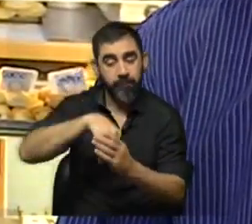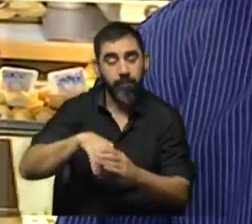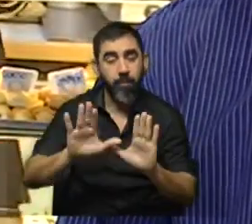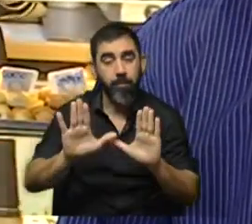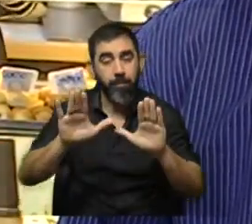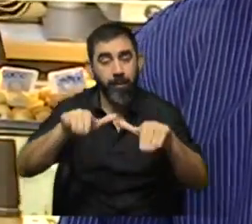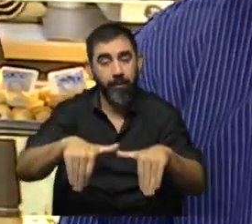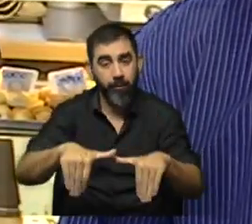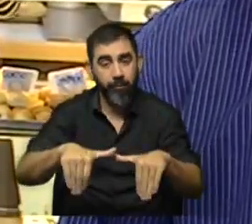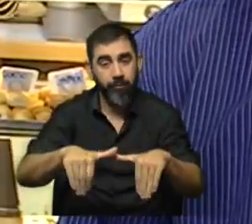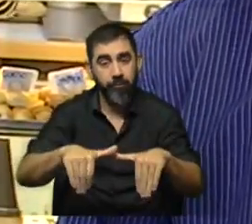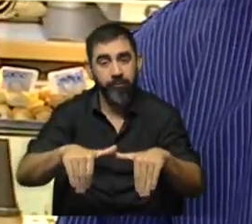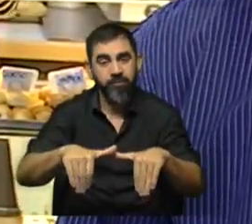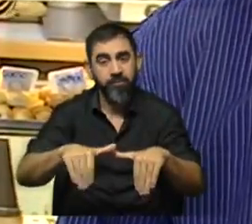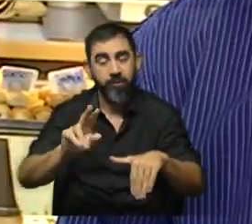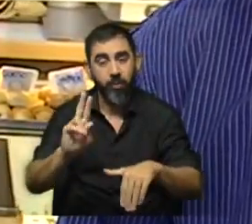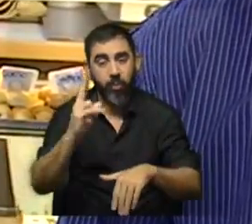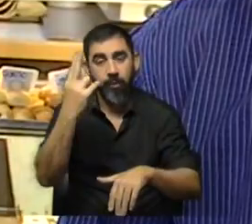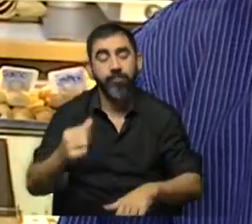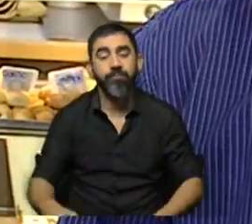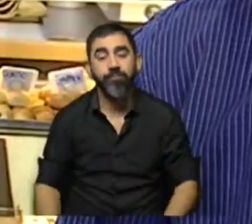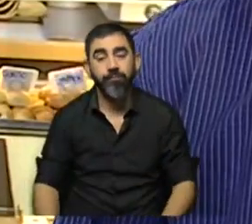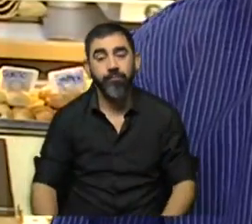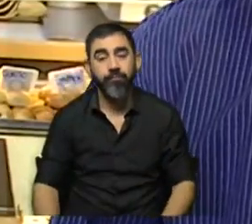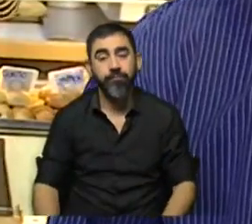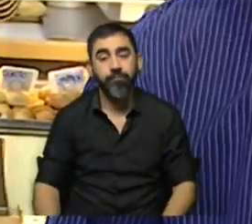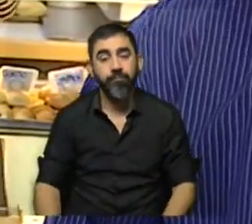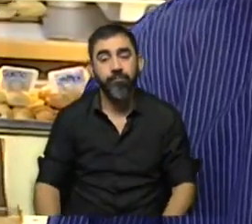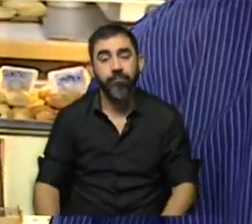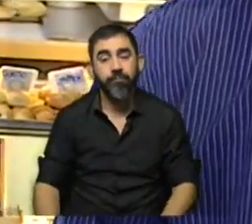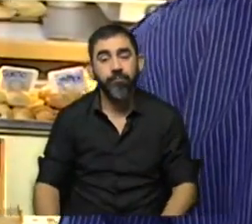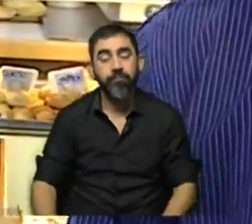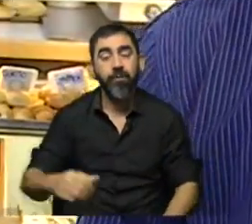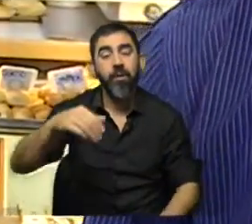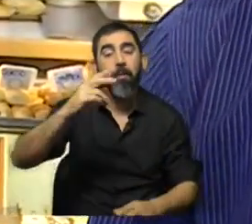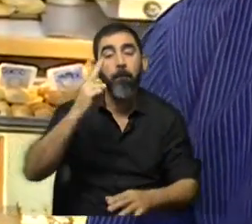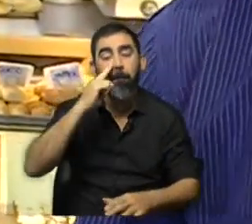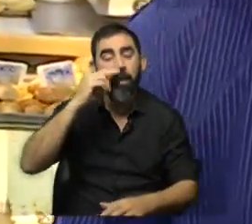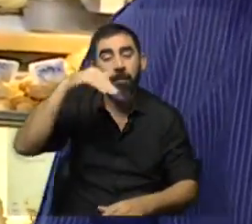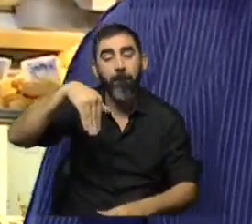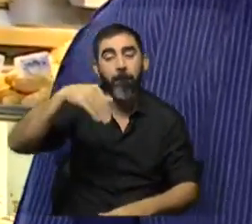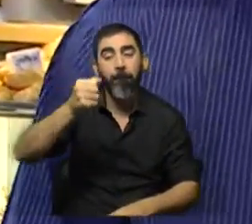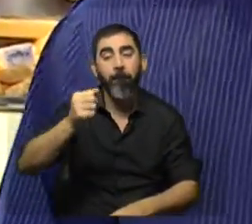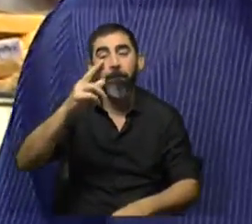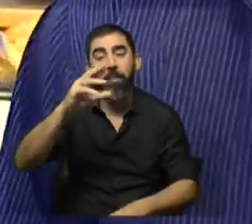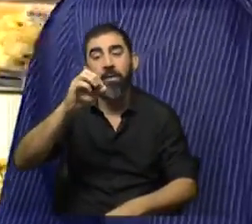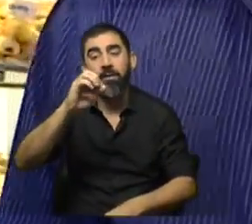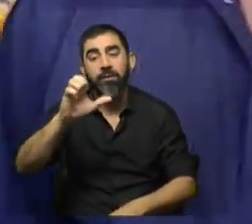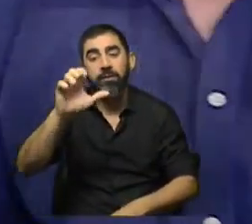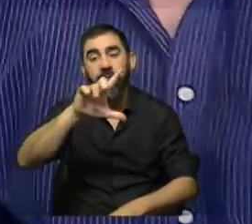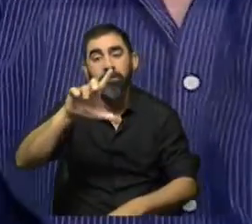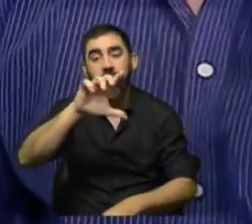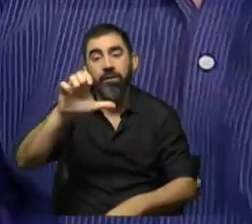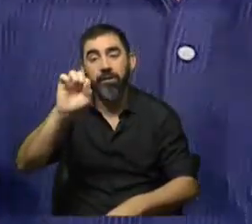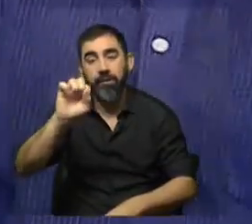patrimonio de nuestro país y particularmente los marsellés. Y estamos con Álvaro Pena, integrante,